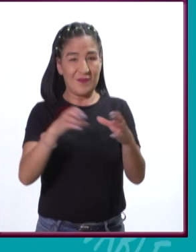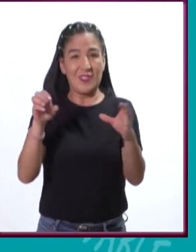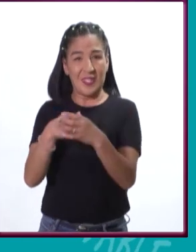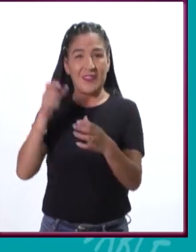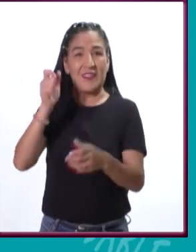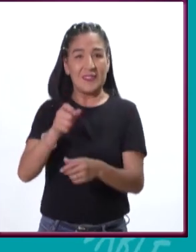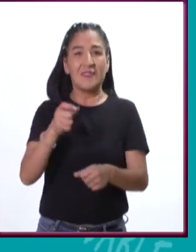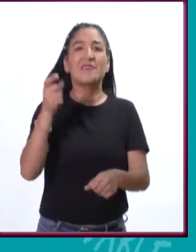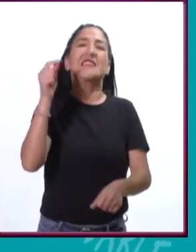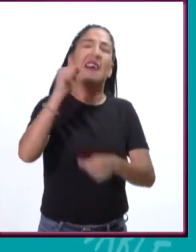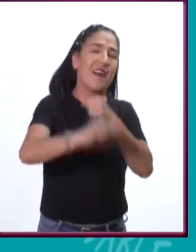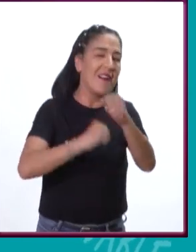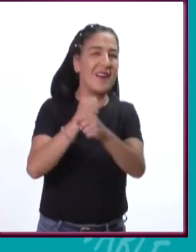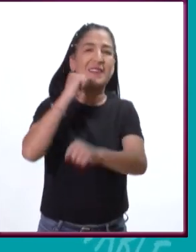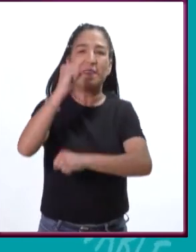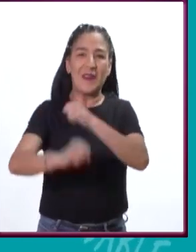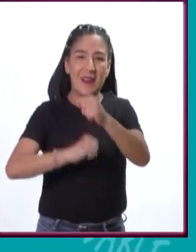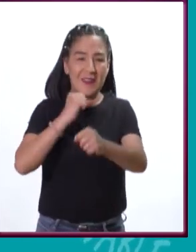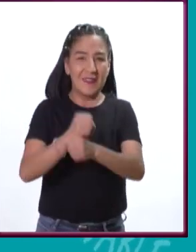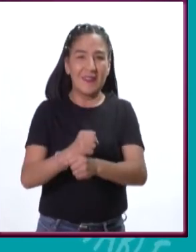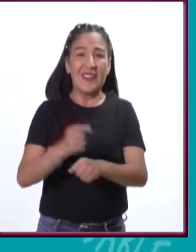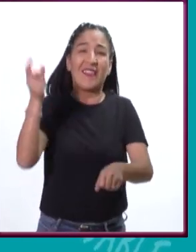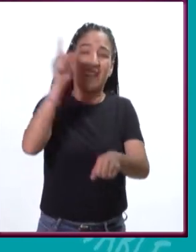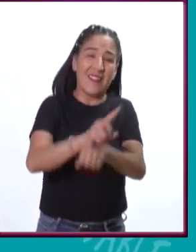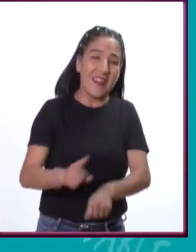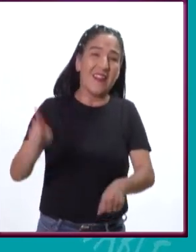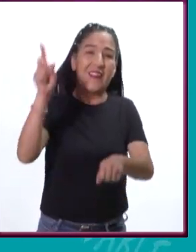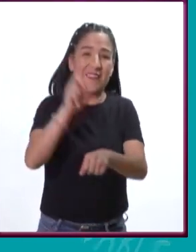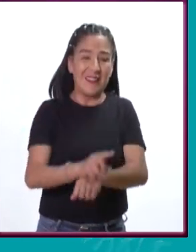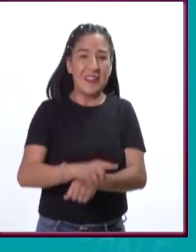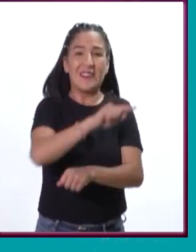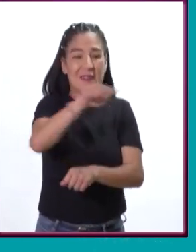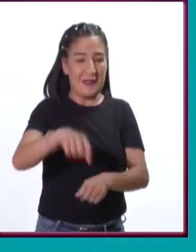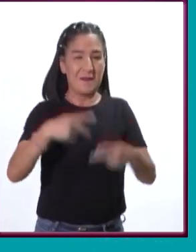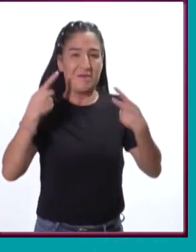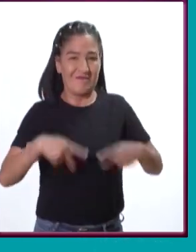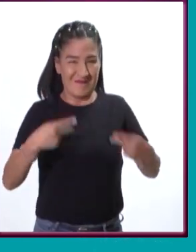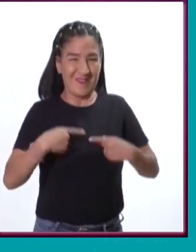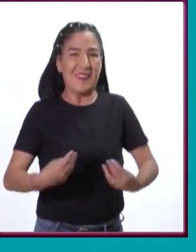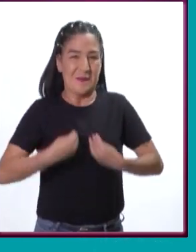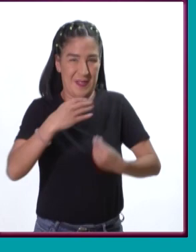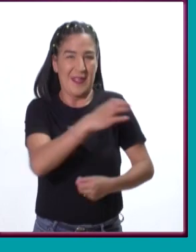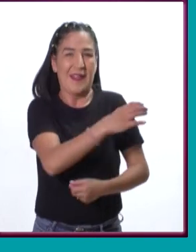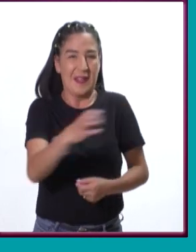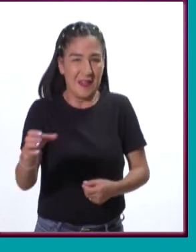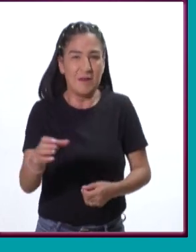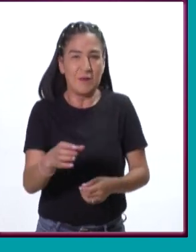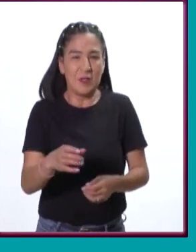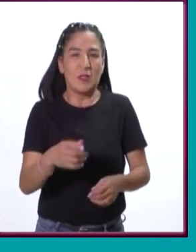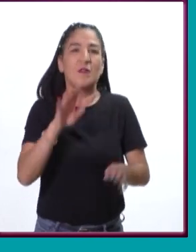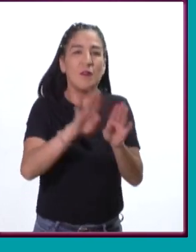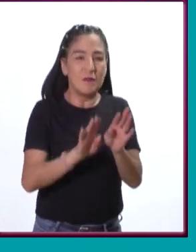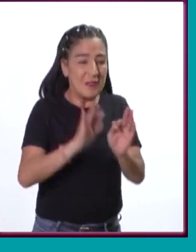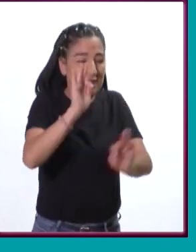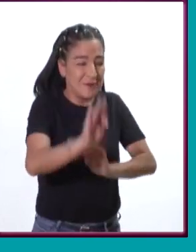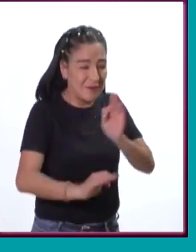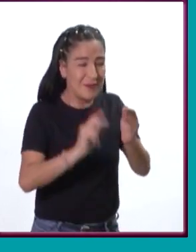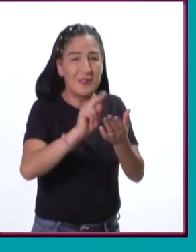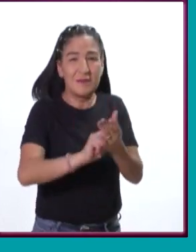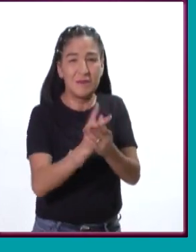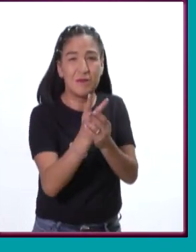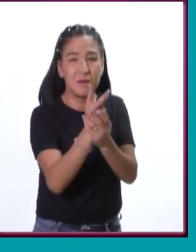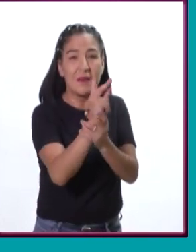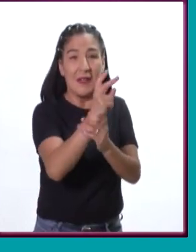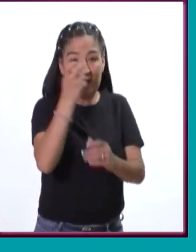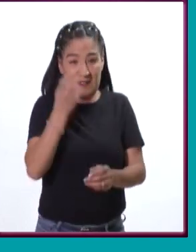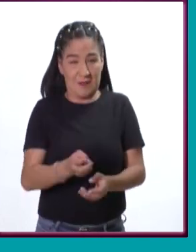maíz, de frijoles, de jitomates, de calabazas, de chiles, de todo esto. Ese esfuerzo comunitario que